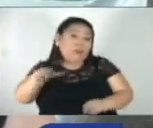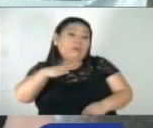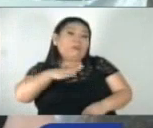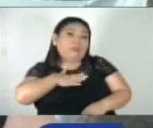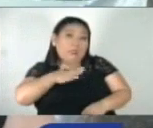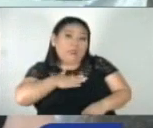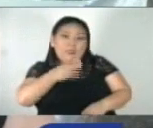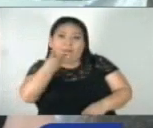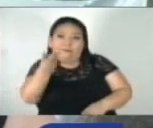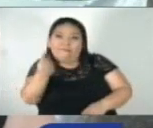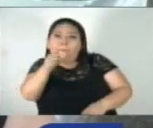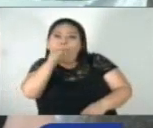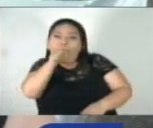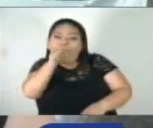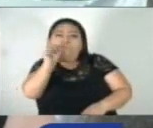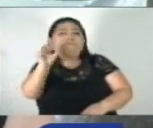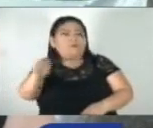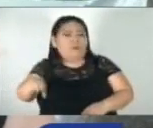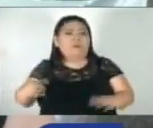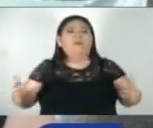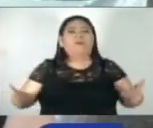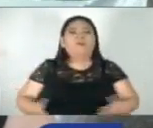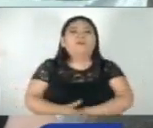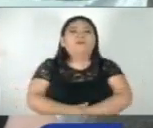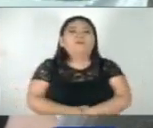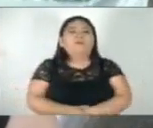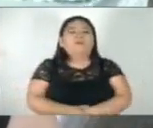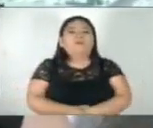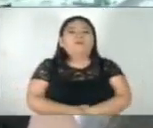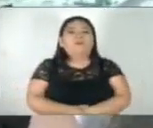perfectamente su contraseña, se puede hacer con la contraseña,